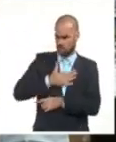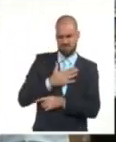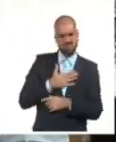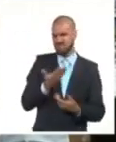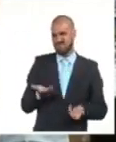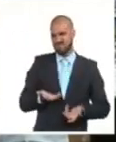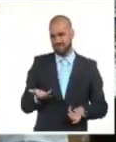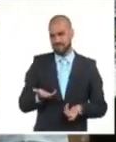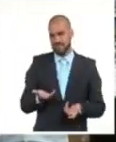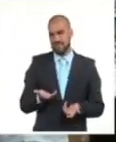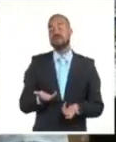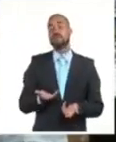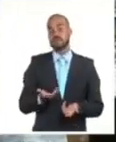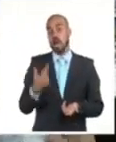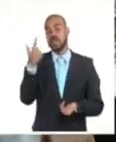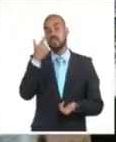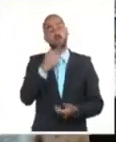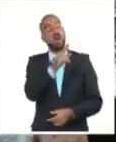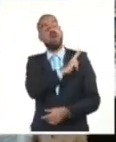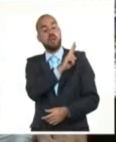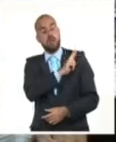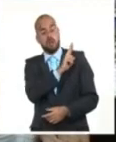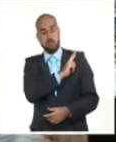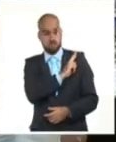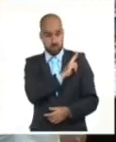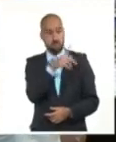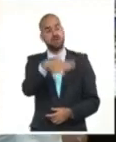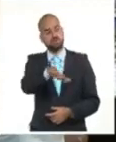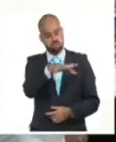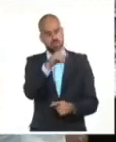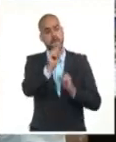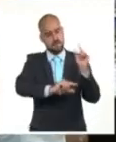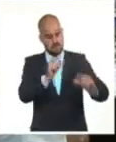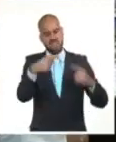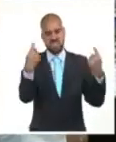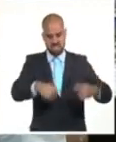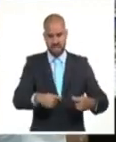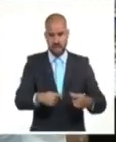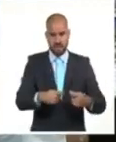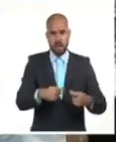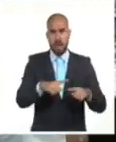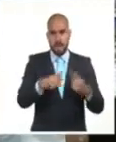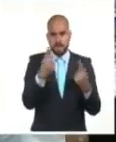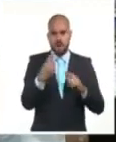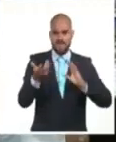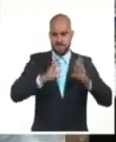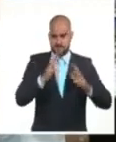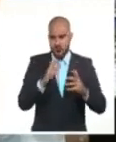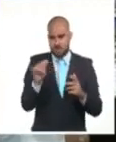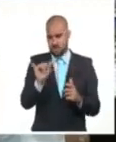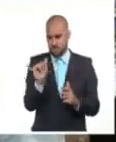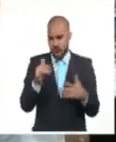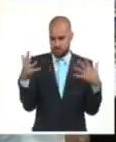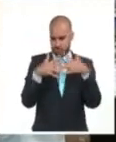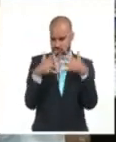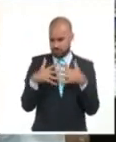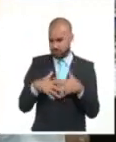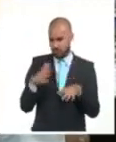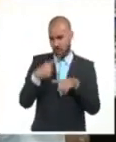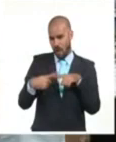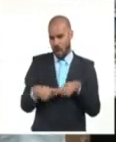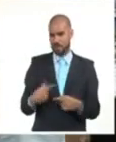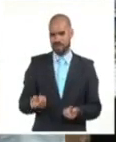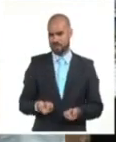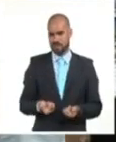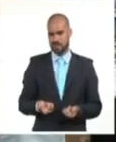vemos la posición de responsabilidad viendo las relaciones que tienen que existir dinámicas entre los componentes naturales,